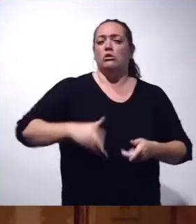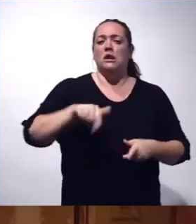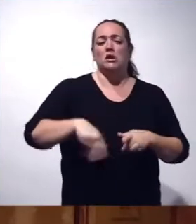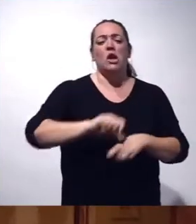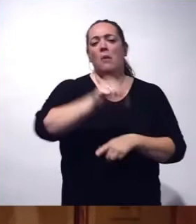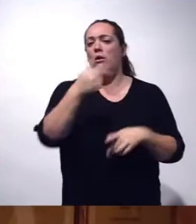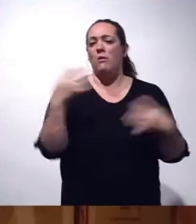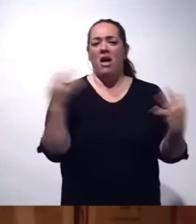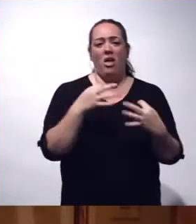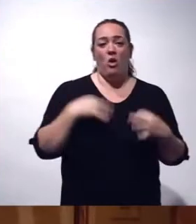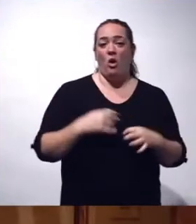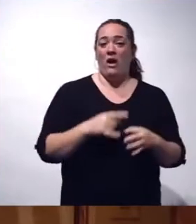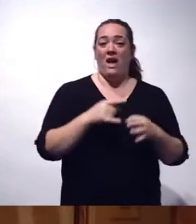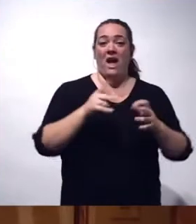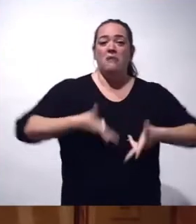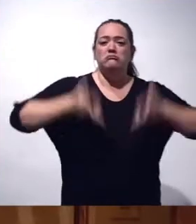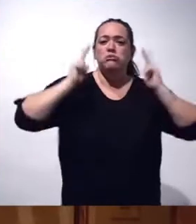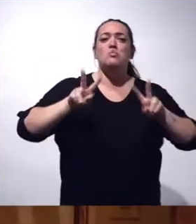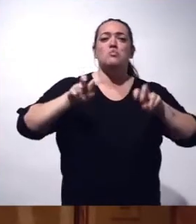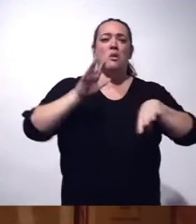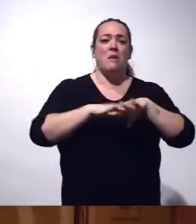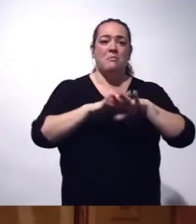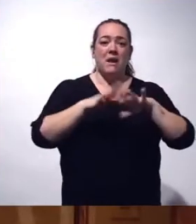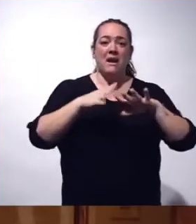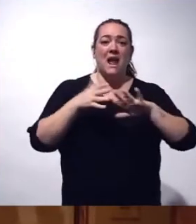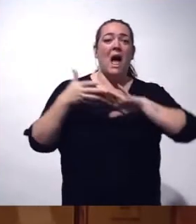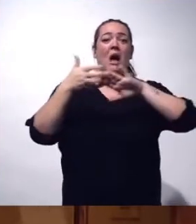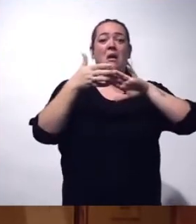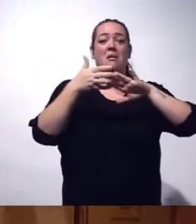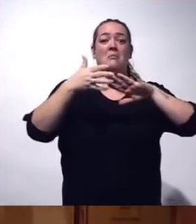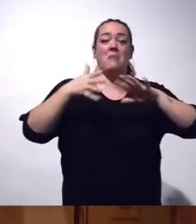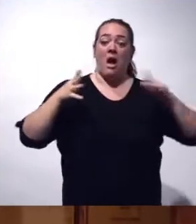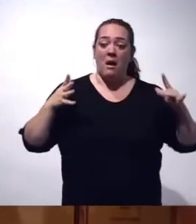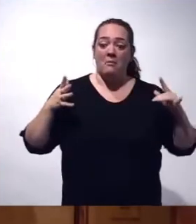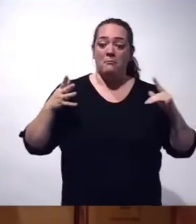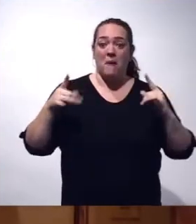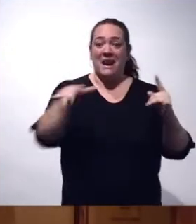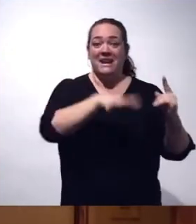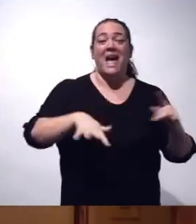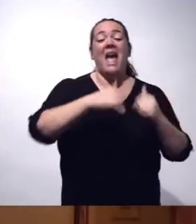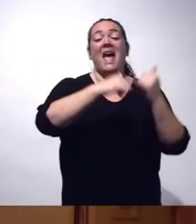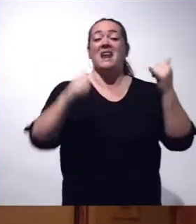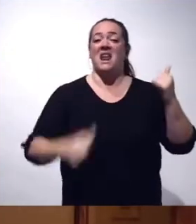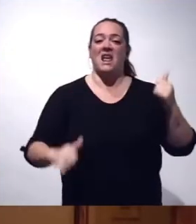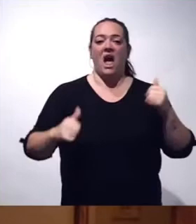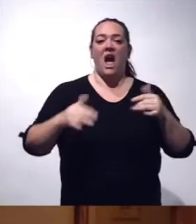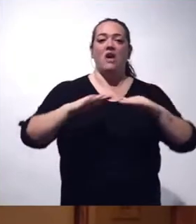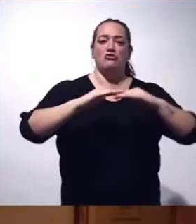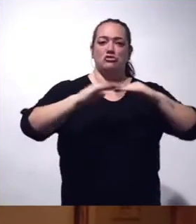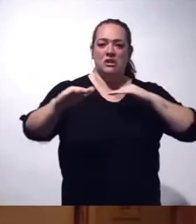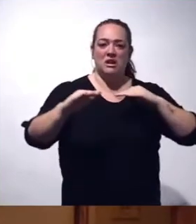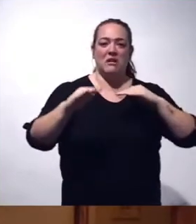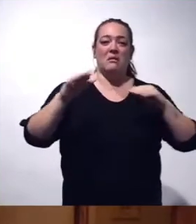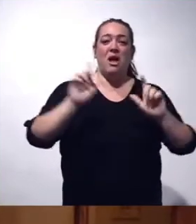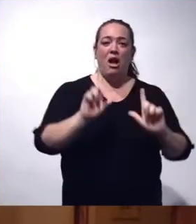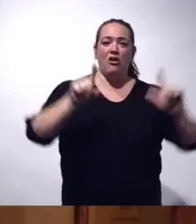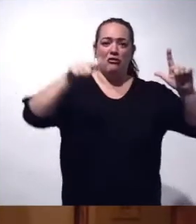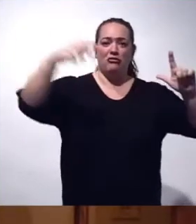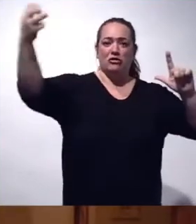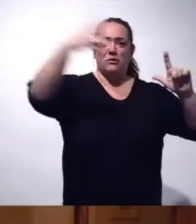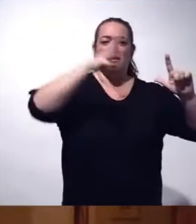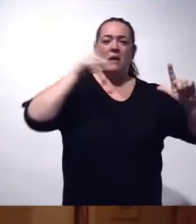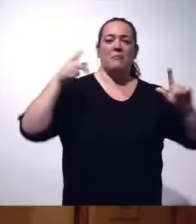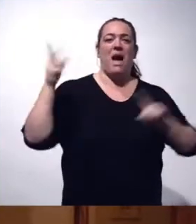aprobado hoy nuevas autorizaciones para parques de energías sostenibles en Canarias, dos parques fotovoltaicos y un parque